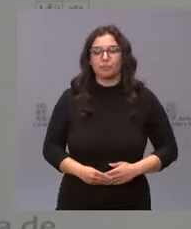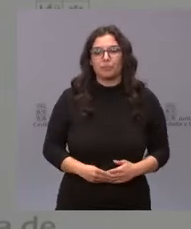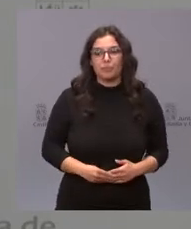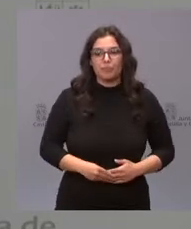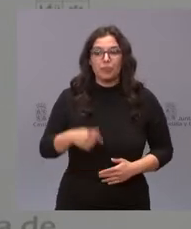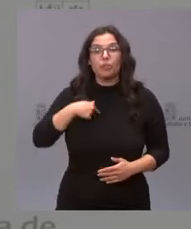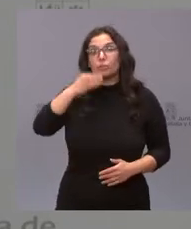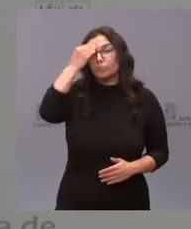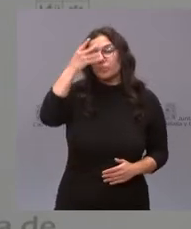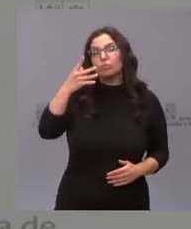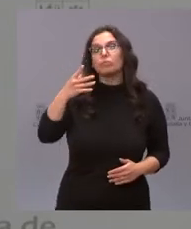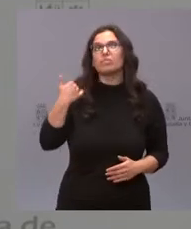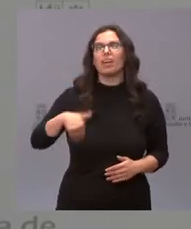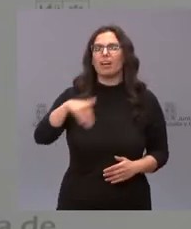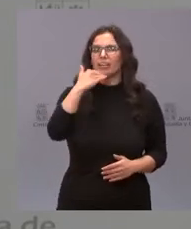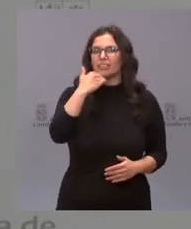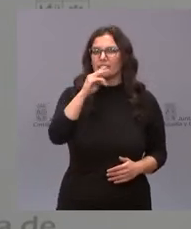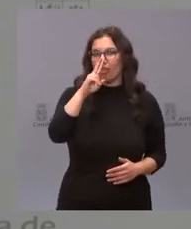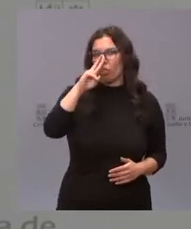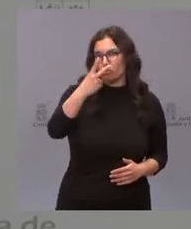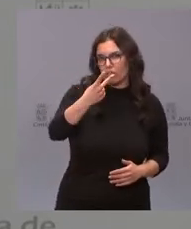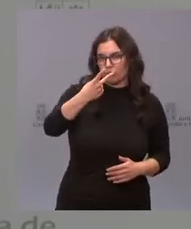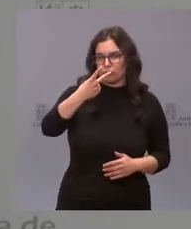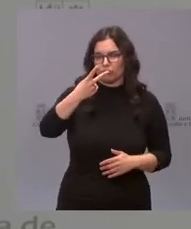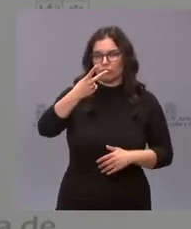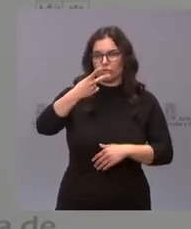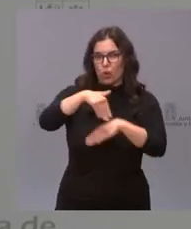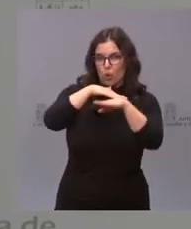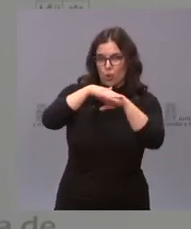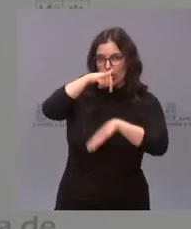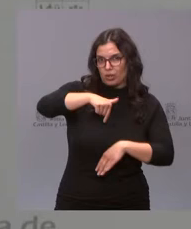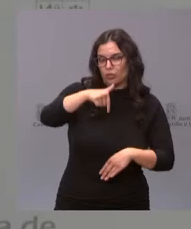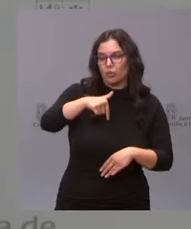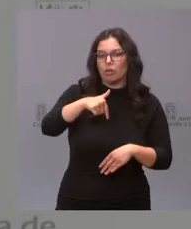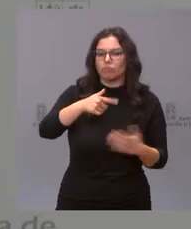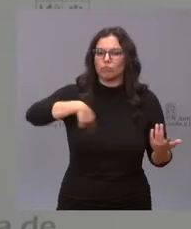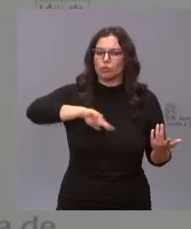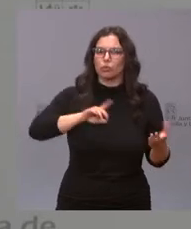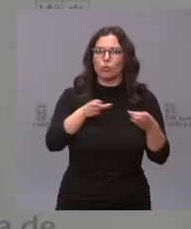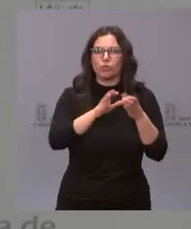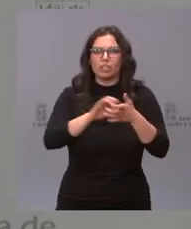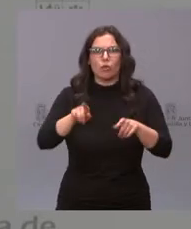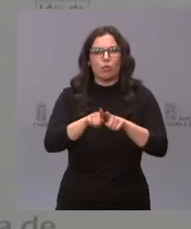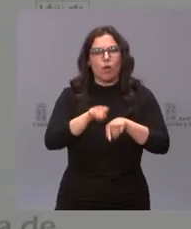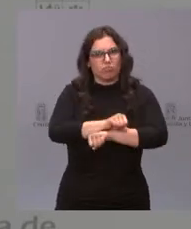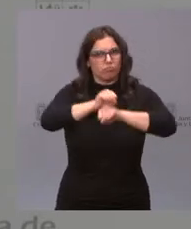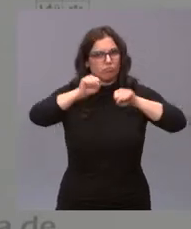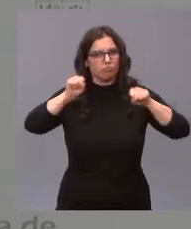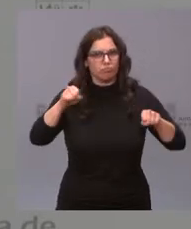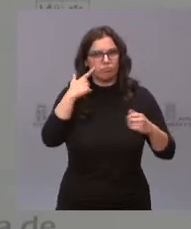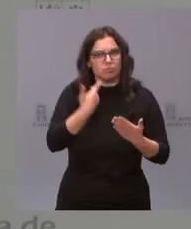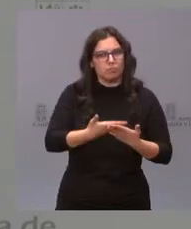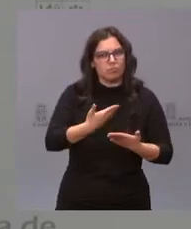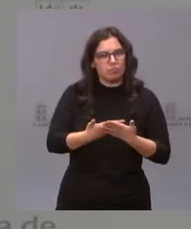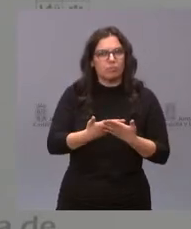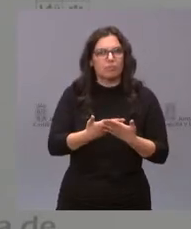casi dos años de gobierno, la Junta de Castilla y León salimos reforzados y